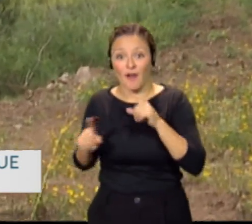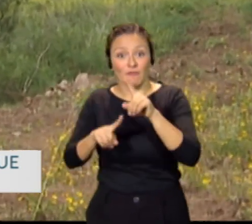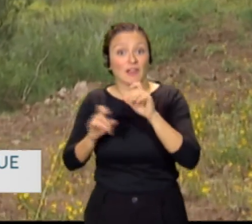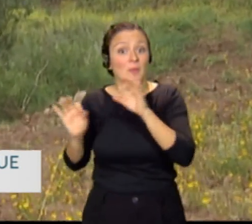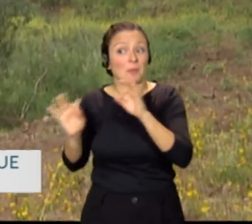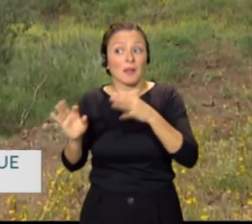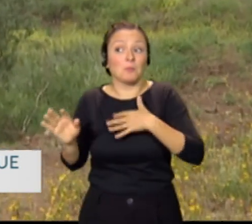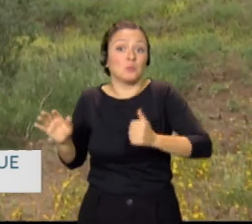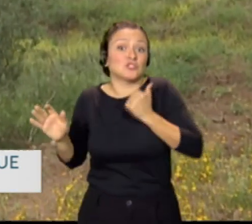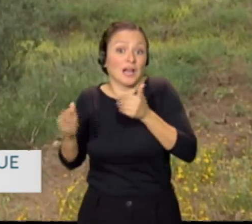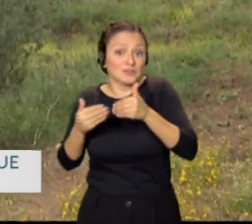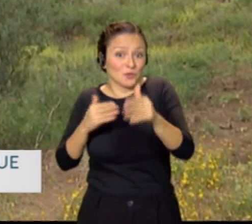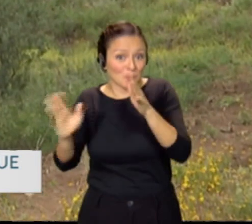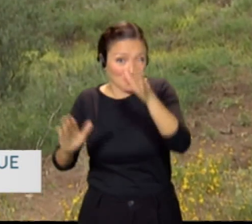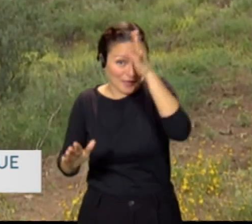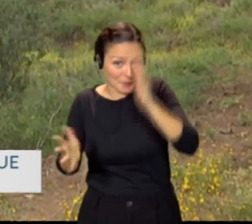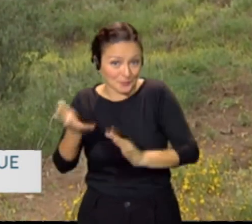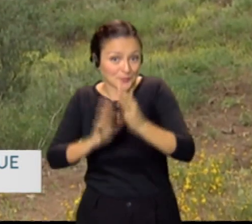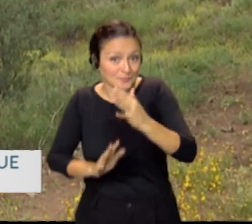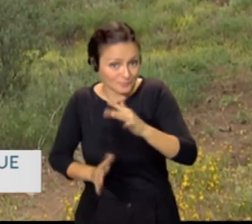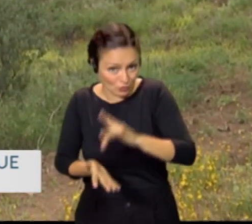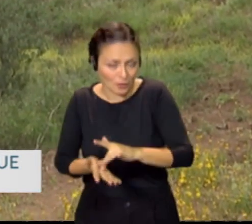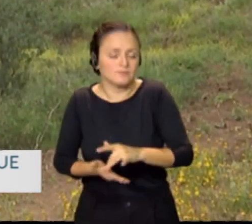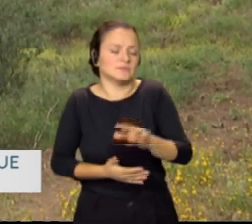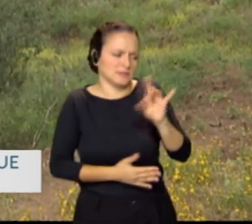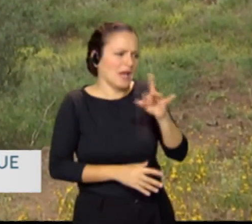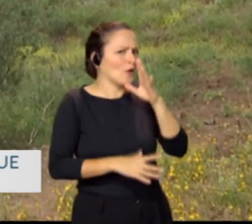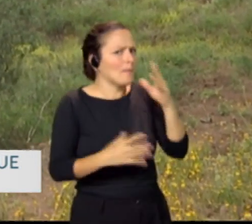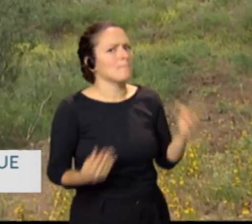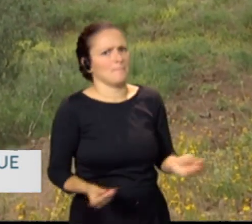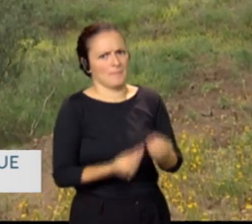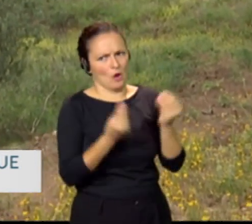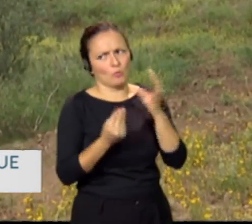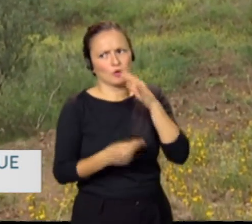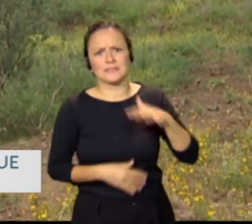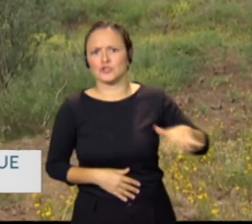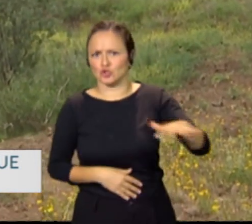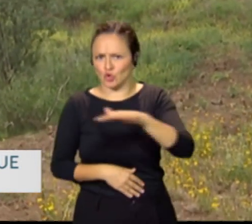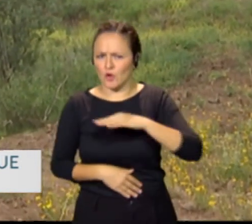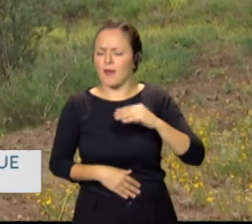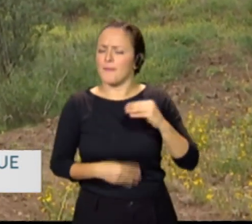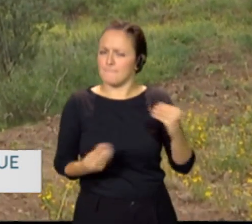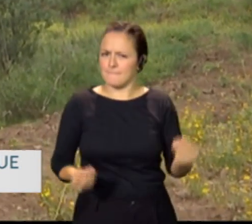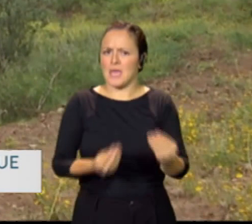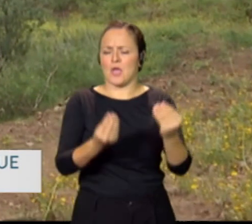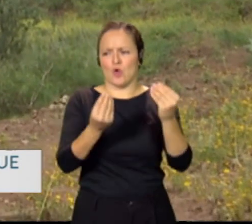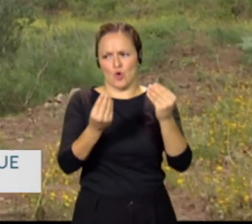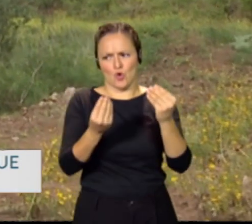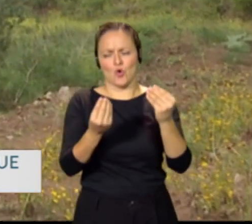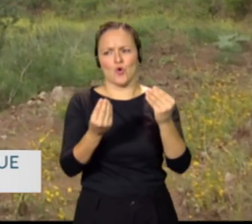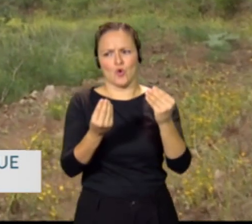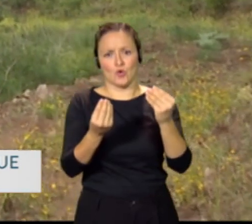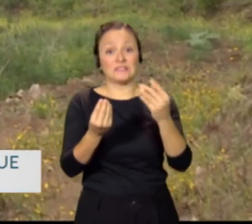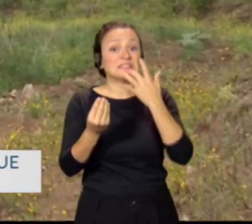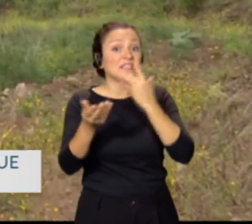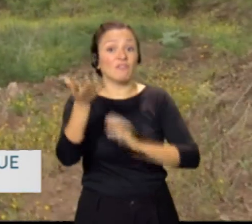lo que pudiera ocurrir de cara a este verano? Sí, mejorada. Esta es una zona que se ha mejorado. Y en el caso de que